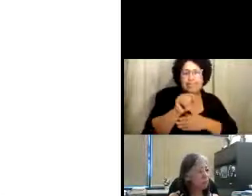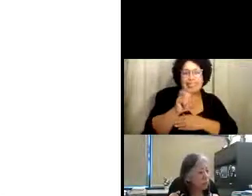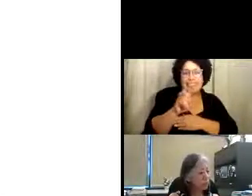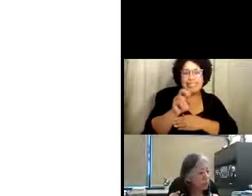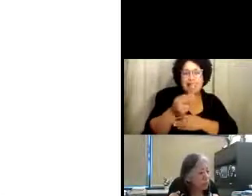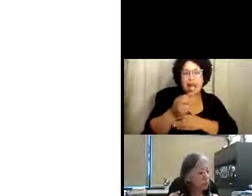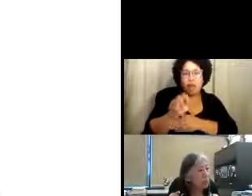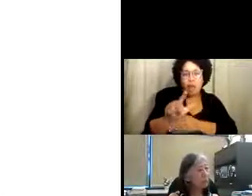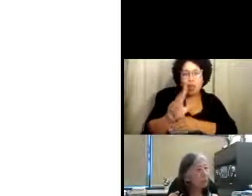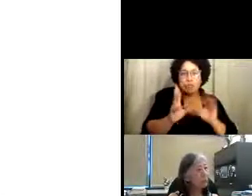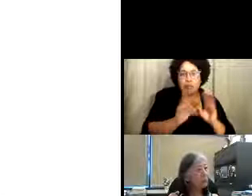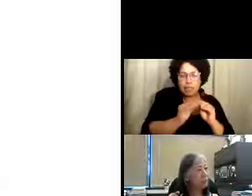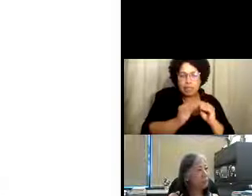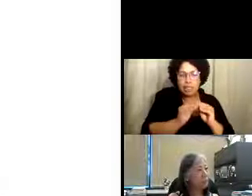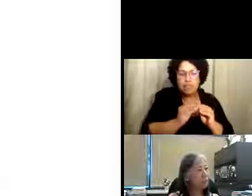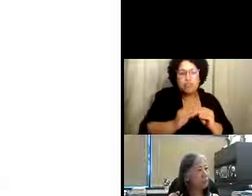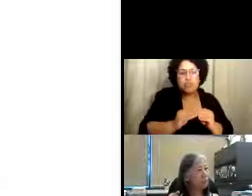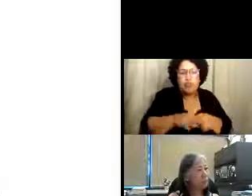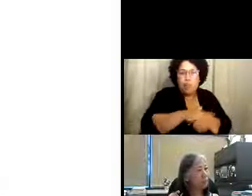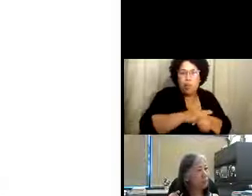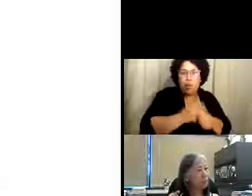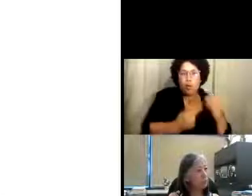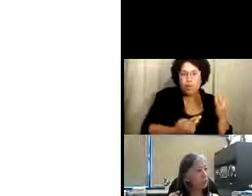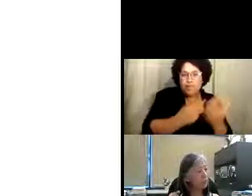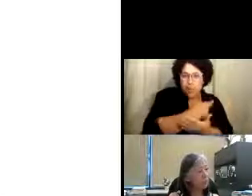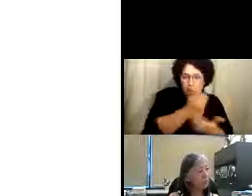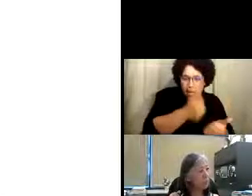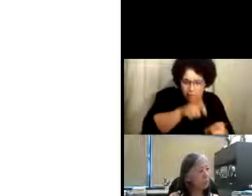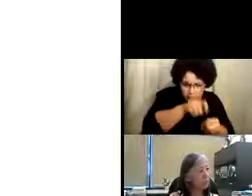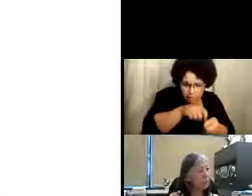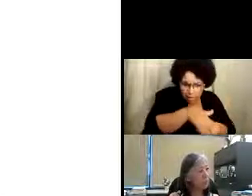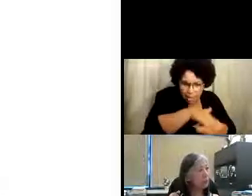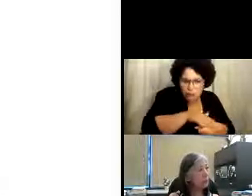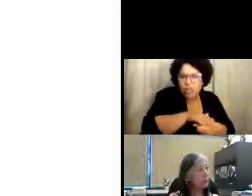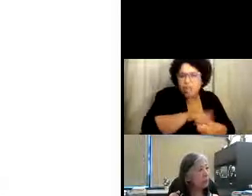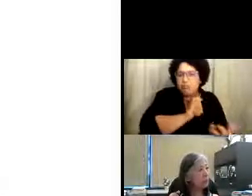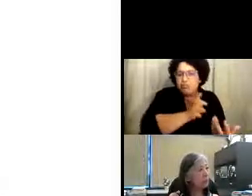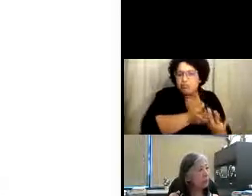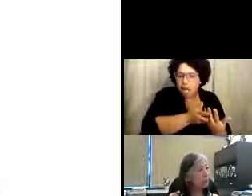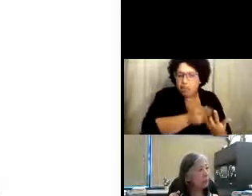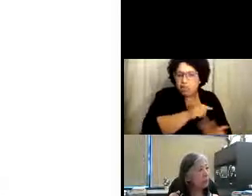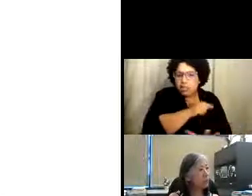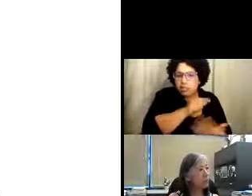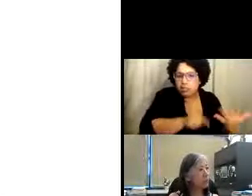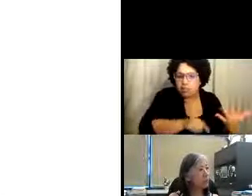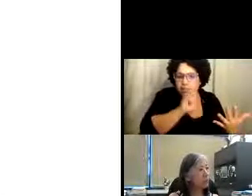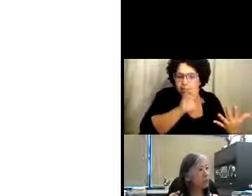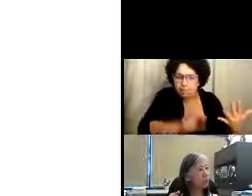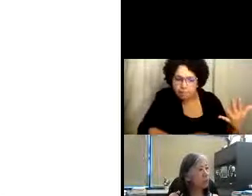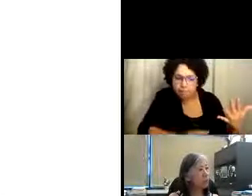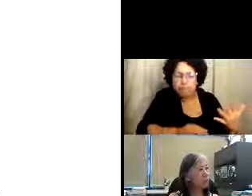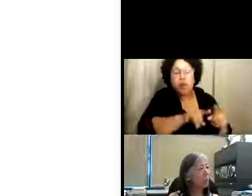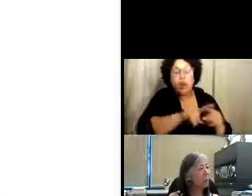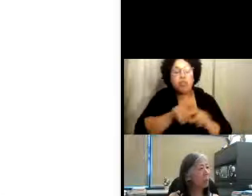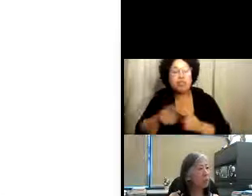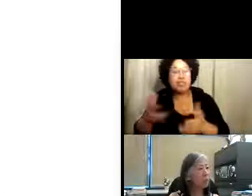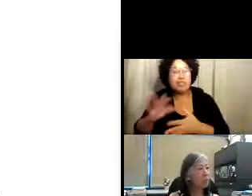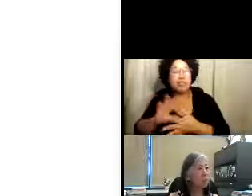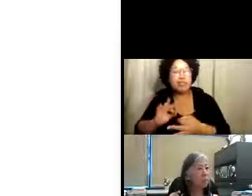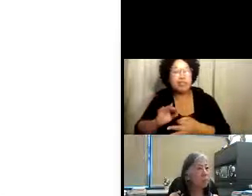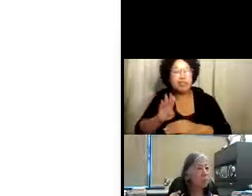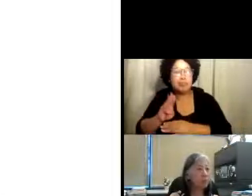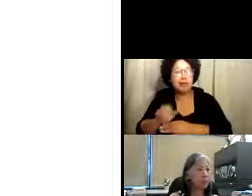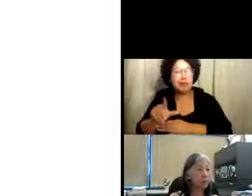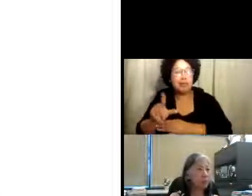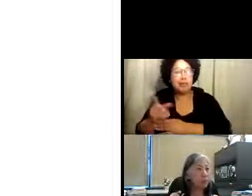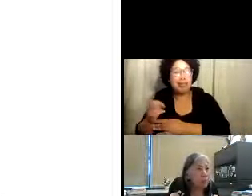poder hacer un reviso a nivel local de cualquier asunto relacionado a licenciatura en su área. Y ya, como